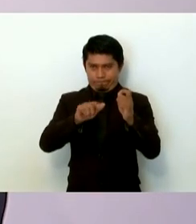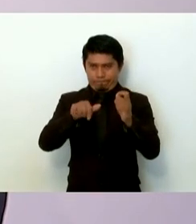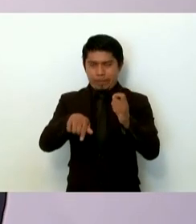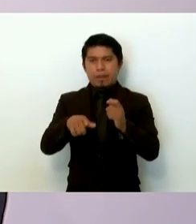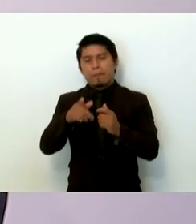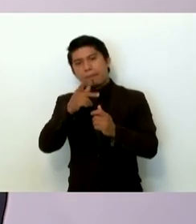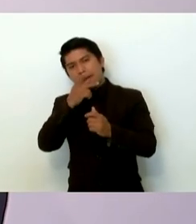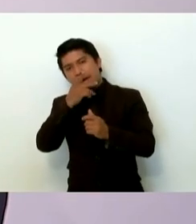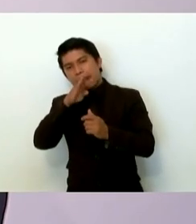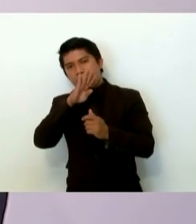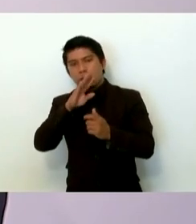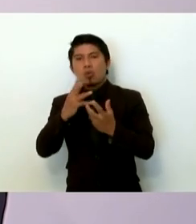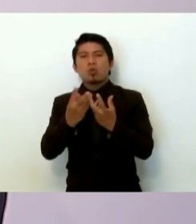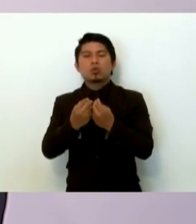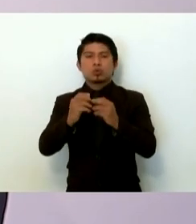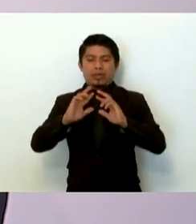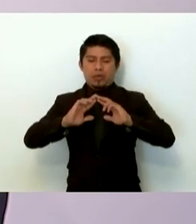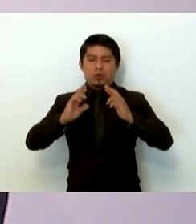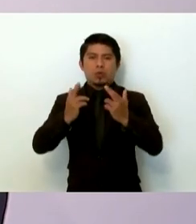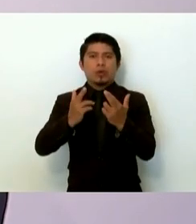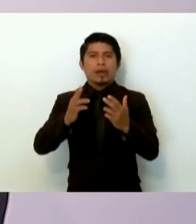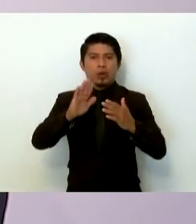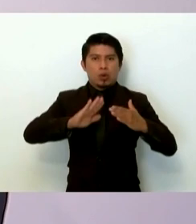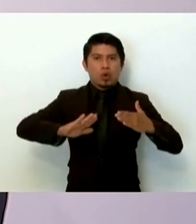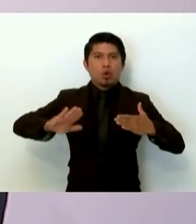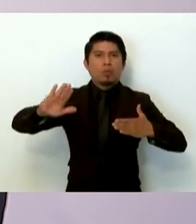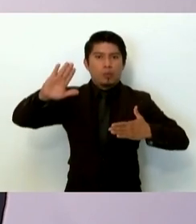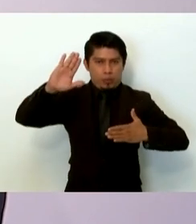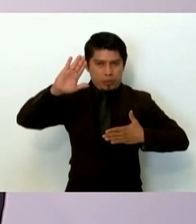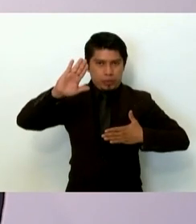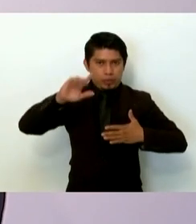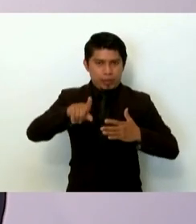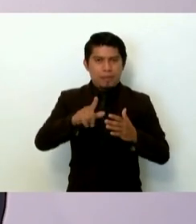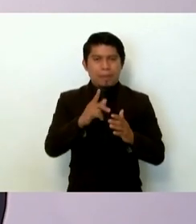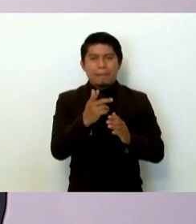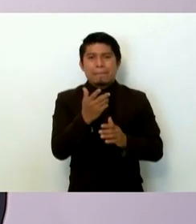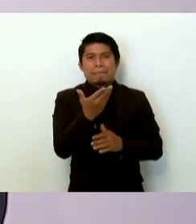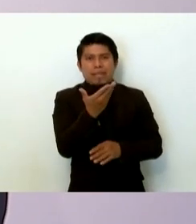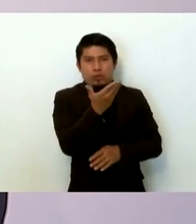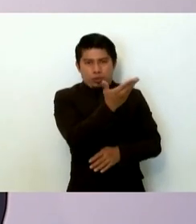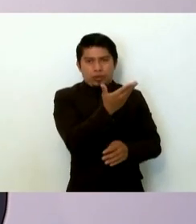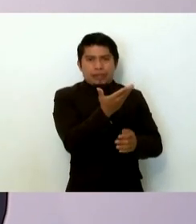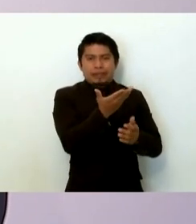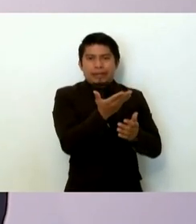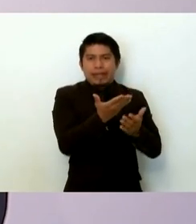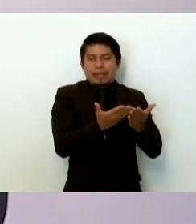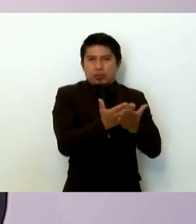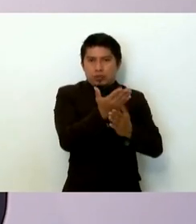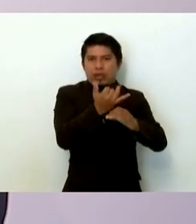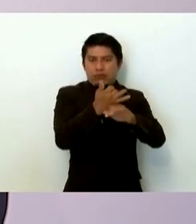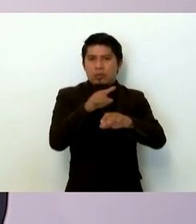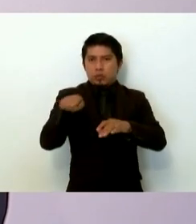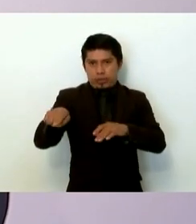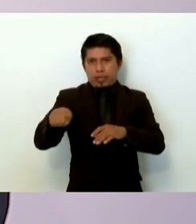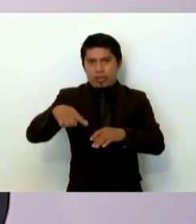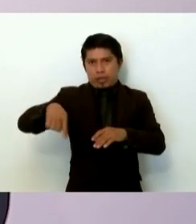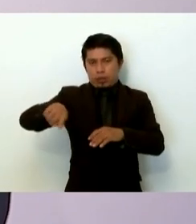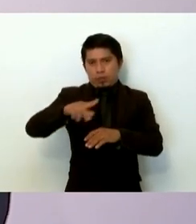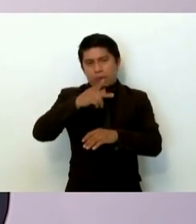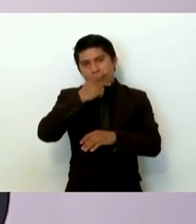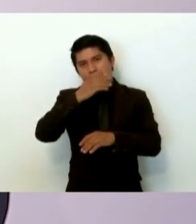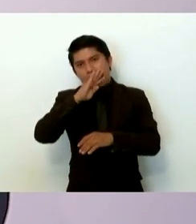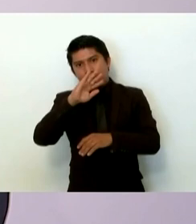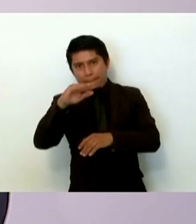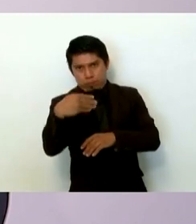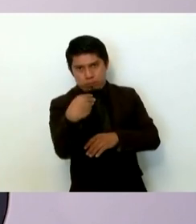en donde se estableció el compromiso de dar respuesta a una solicitud de información que ellos presentaron, a la